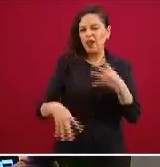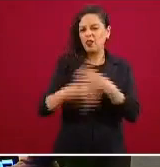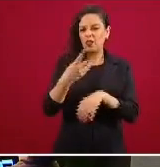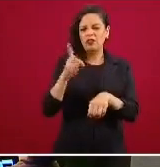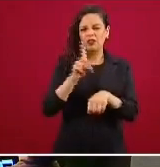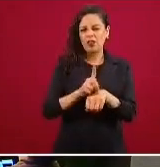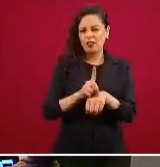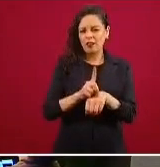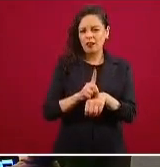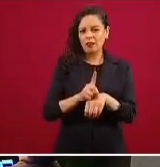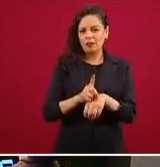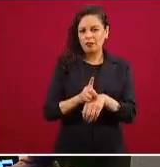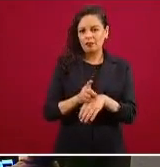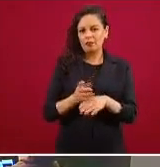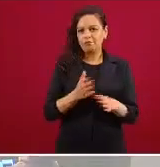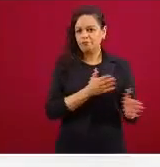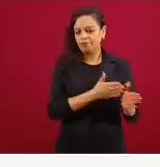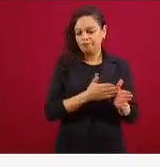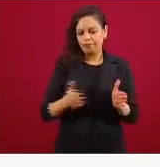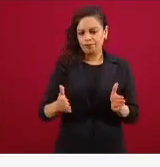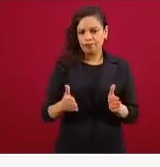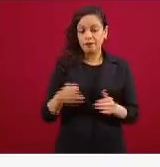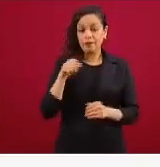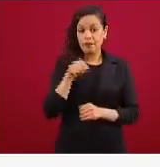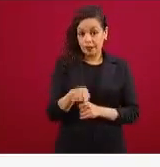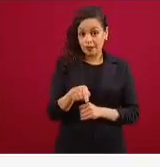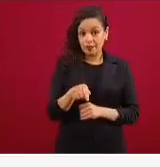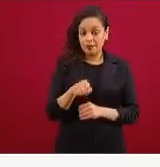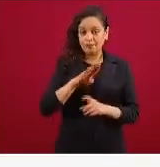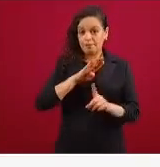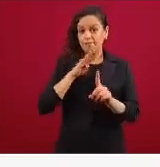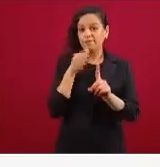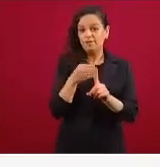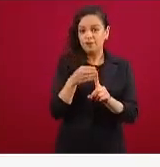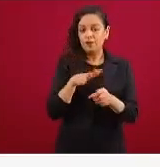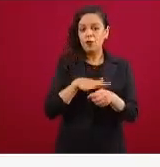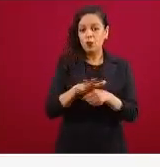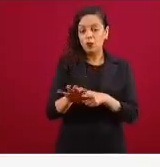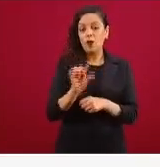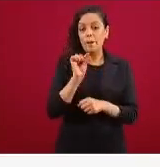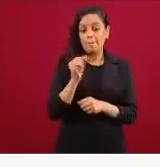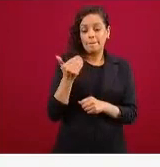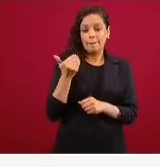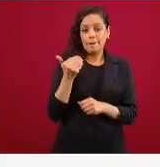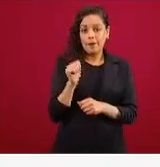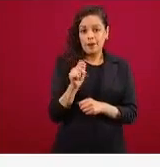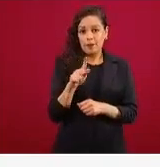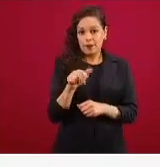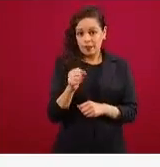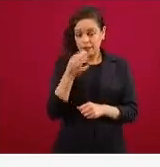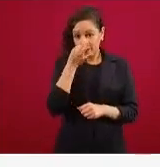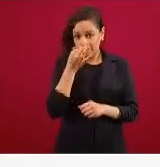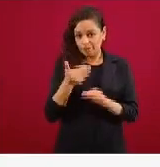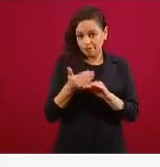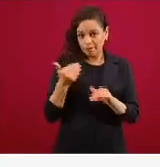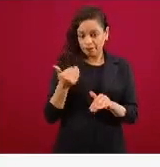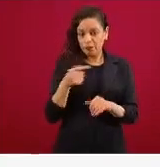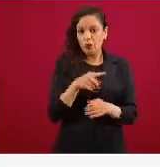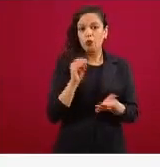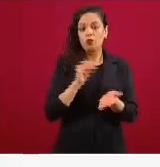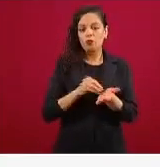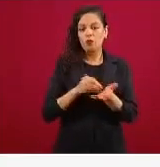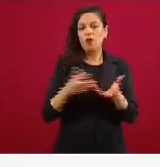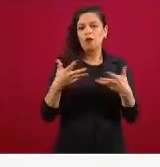la gráfica anterior era para todos los casos, esta es específicamente para los casos recientes, los casos que en este momento todavía se